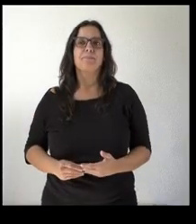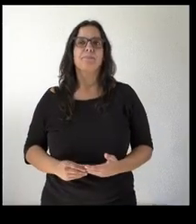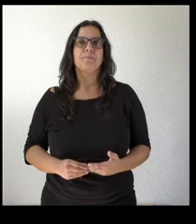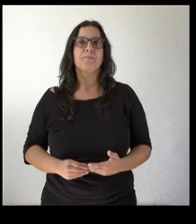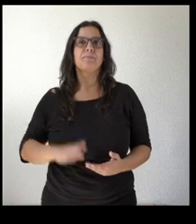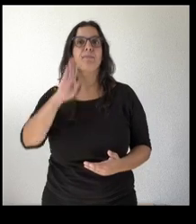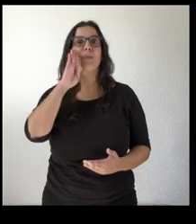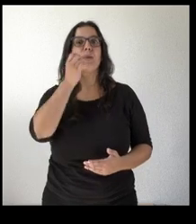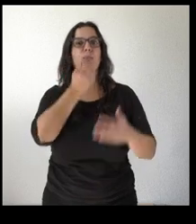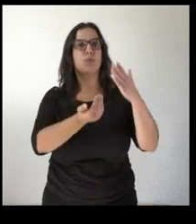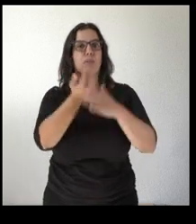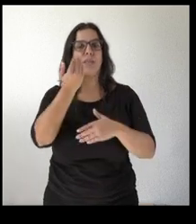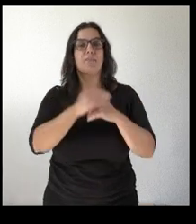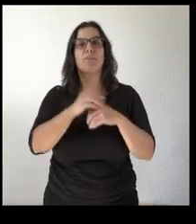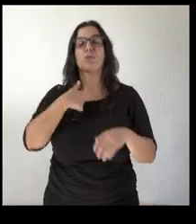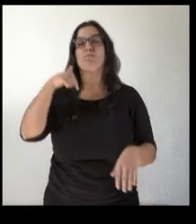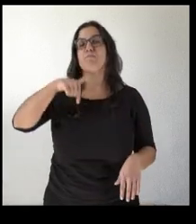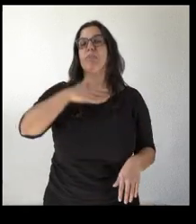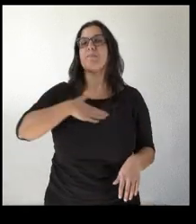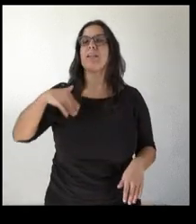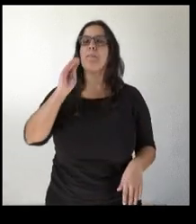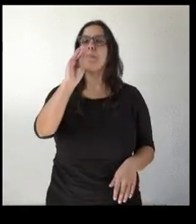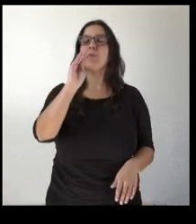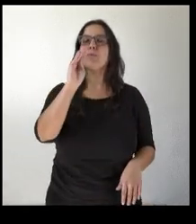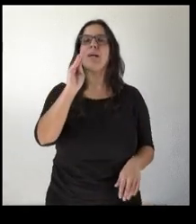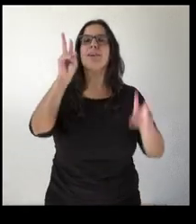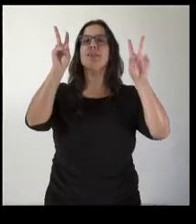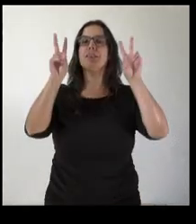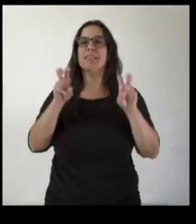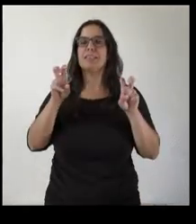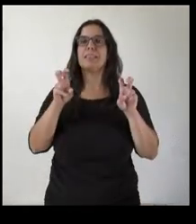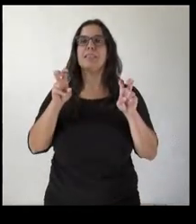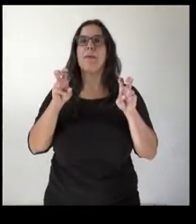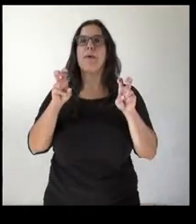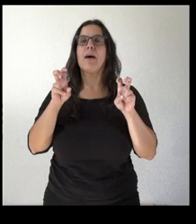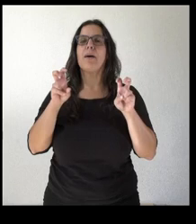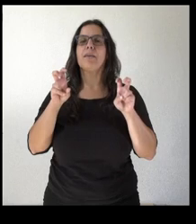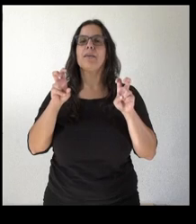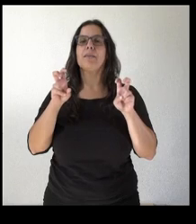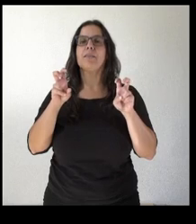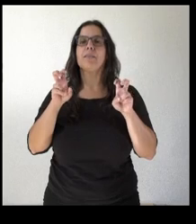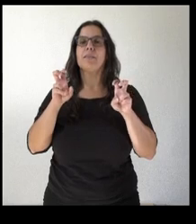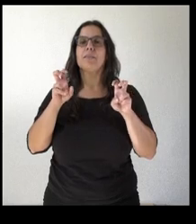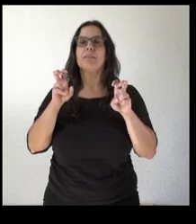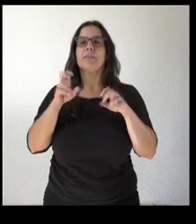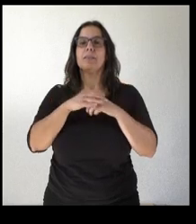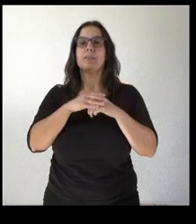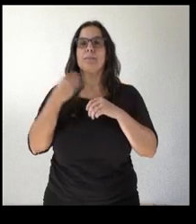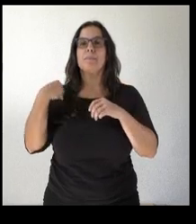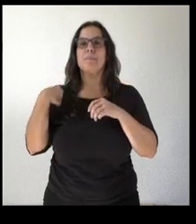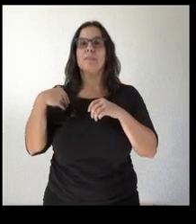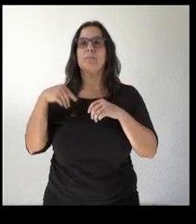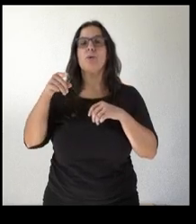hola buenos días yo hoy quería preguntar por el tema y el ATI ubicados aquí en Array en la provincia de Soria